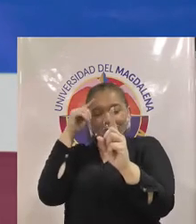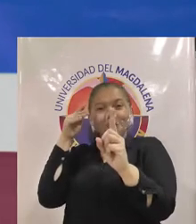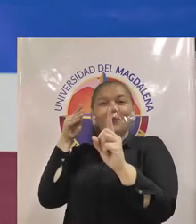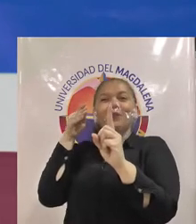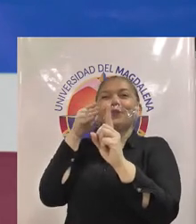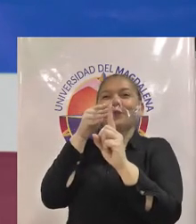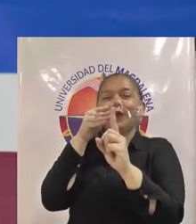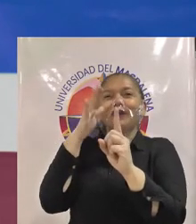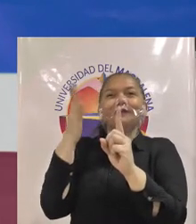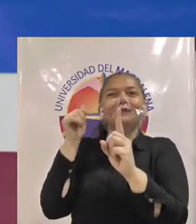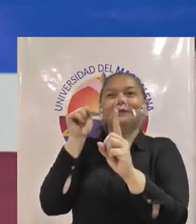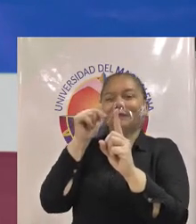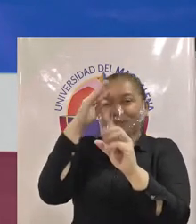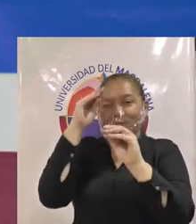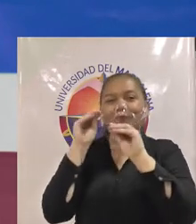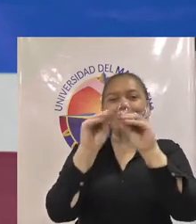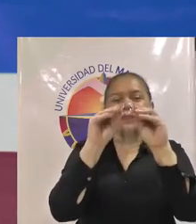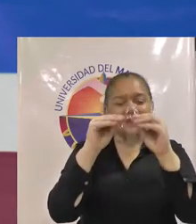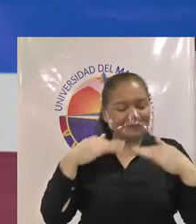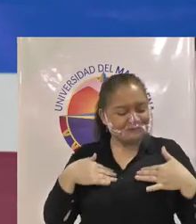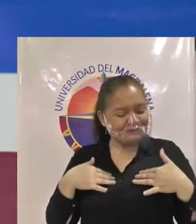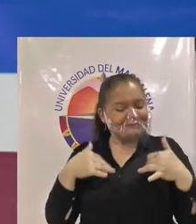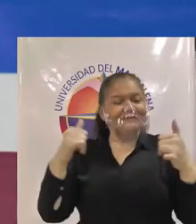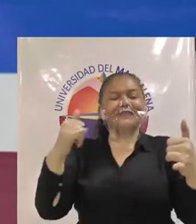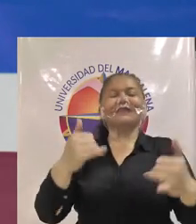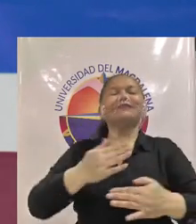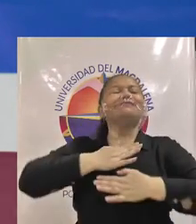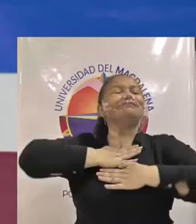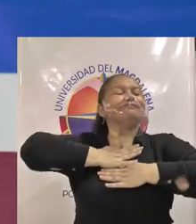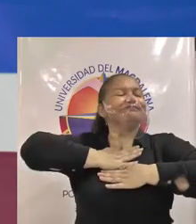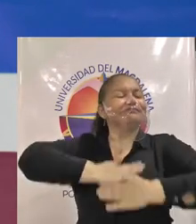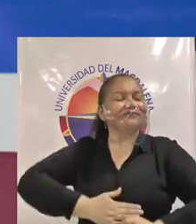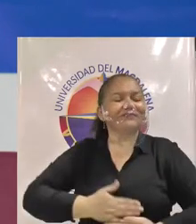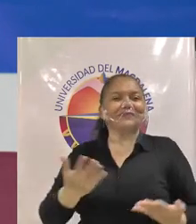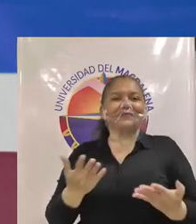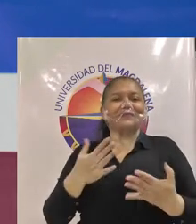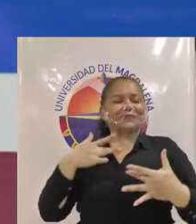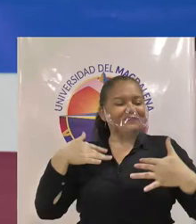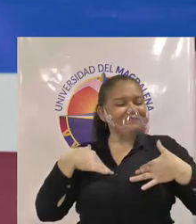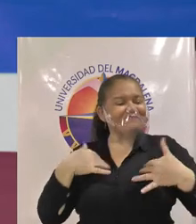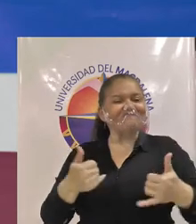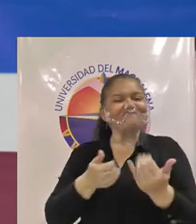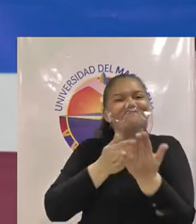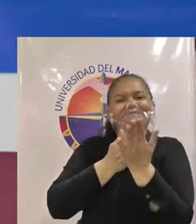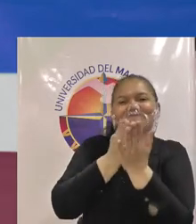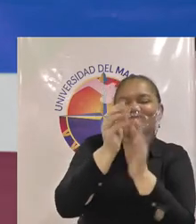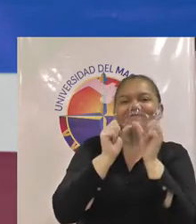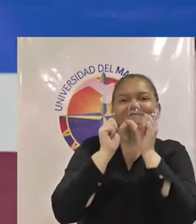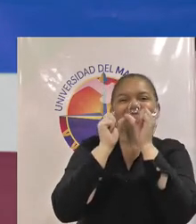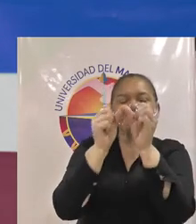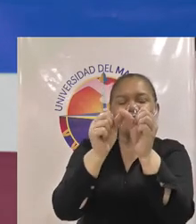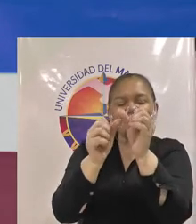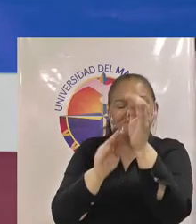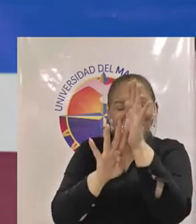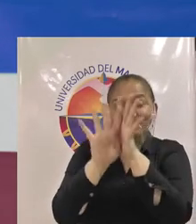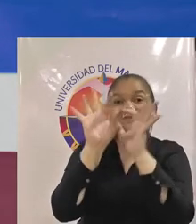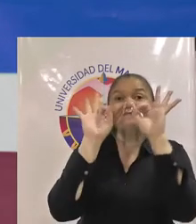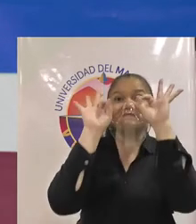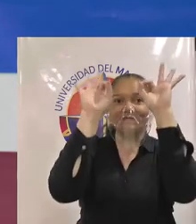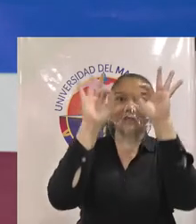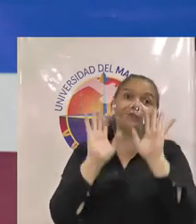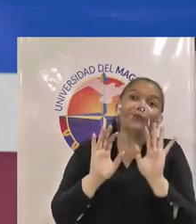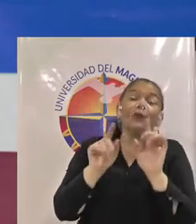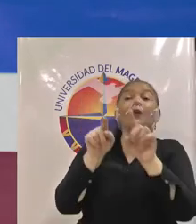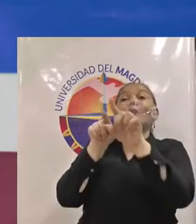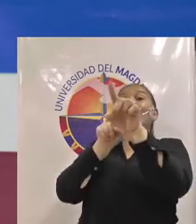la felicidad desde la satisfacción desde lo saludable y lo sostenible entonces pues si